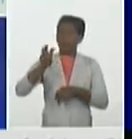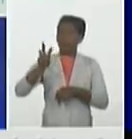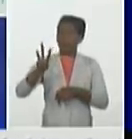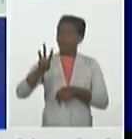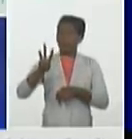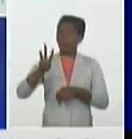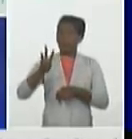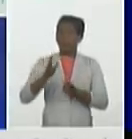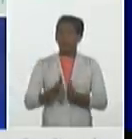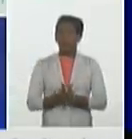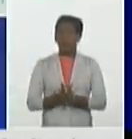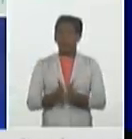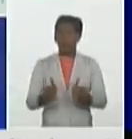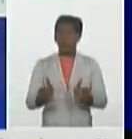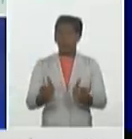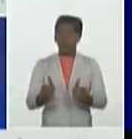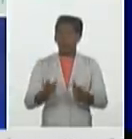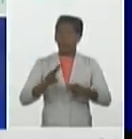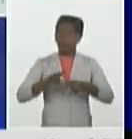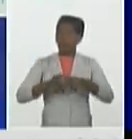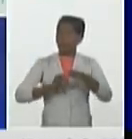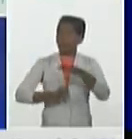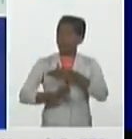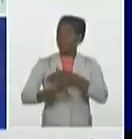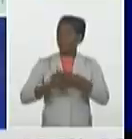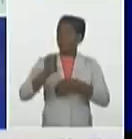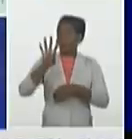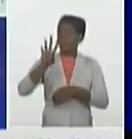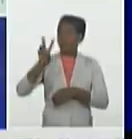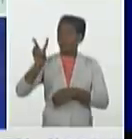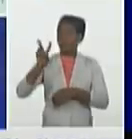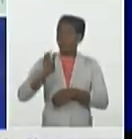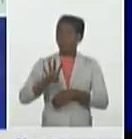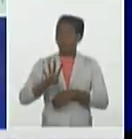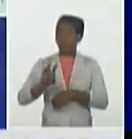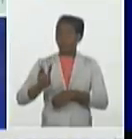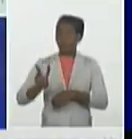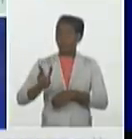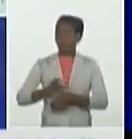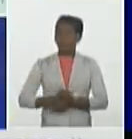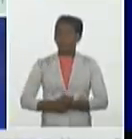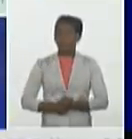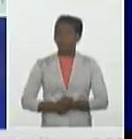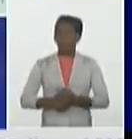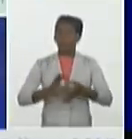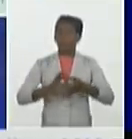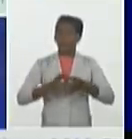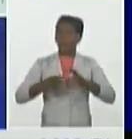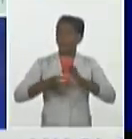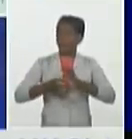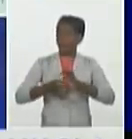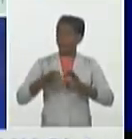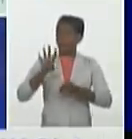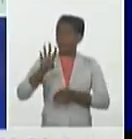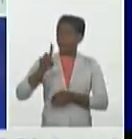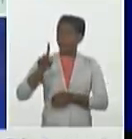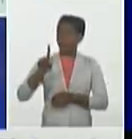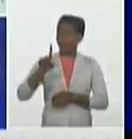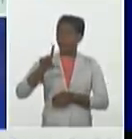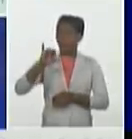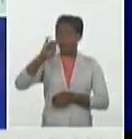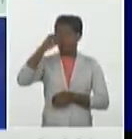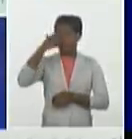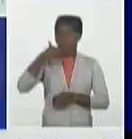Habana del Este con 42 cada uno Guanabacoa 41 La Liza 39